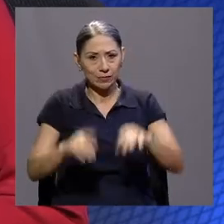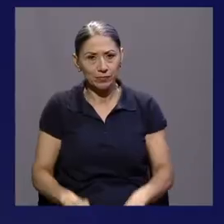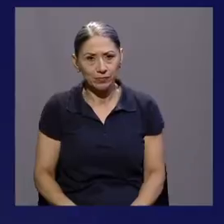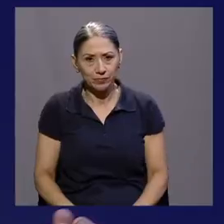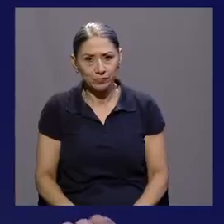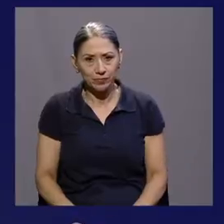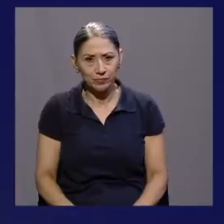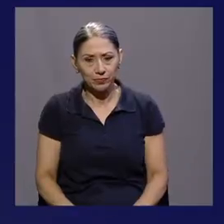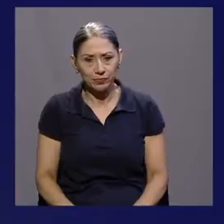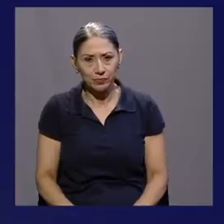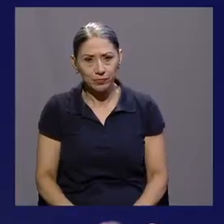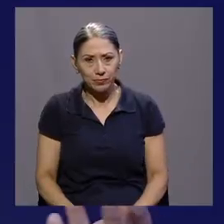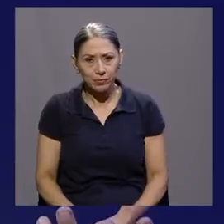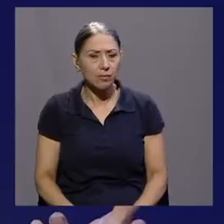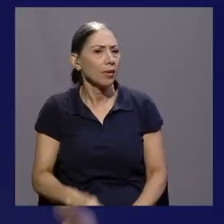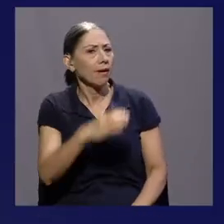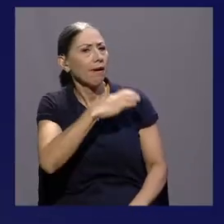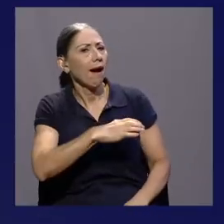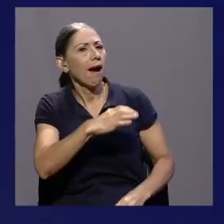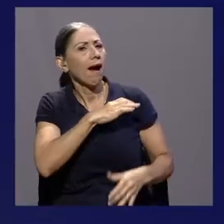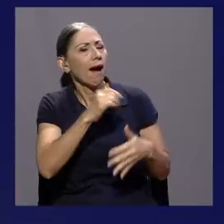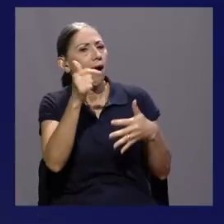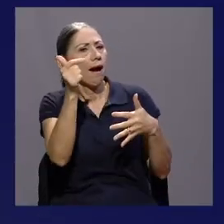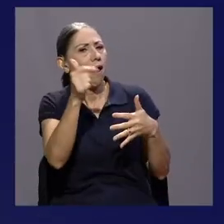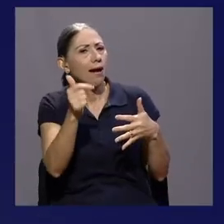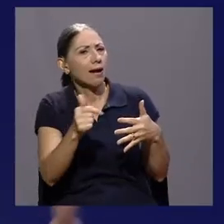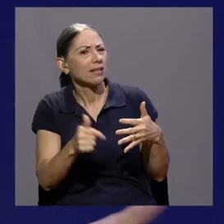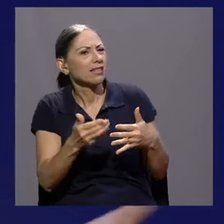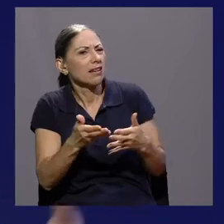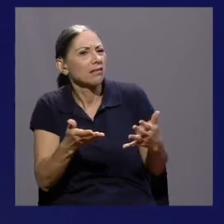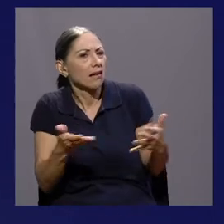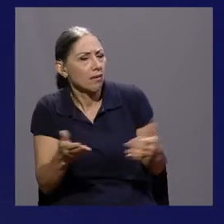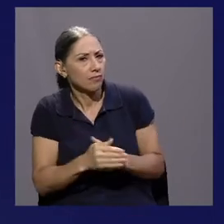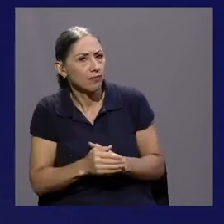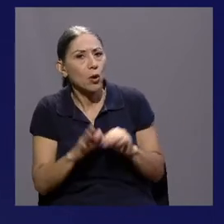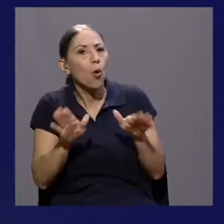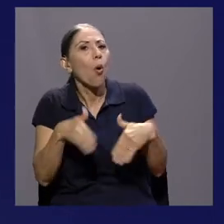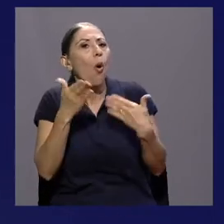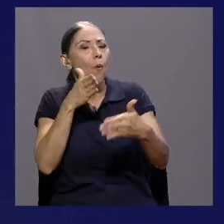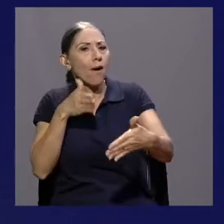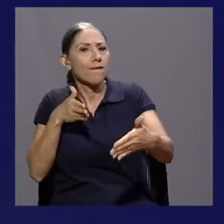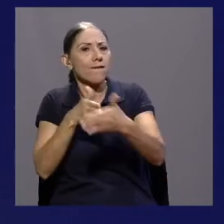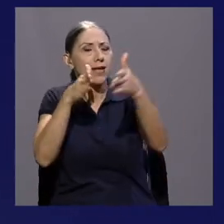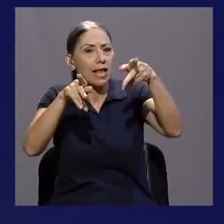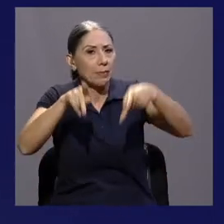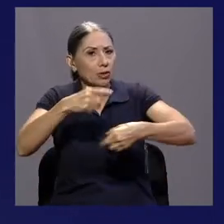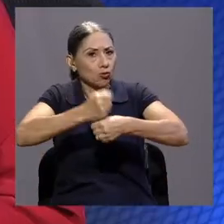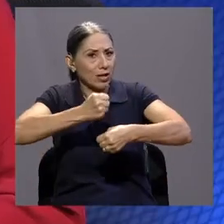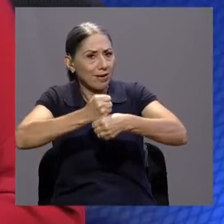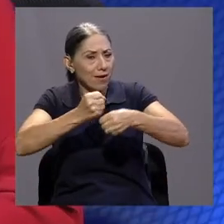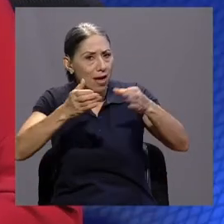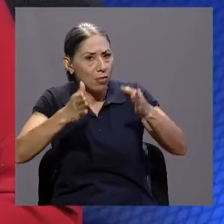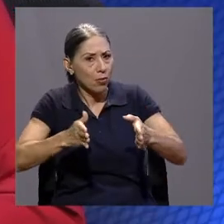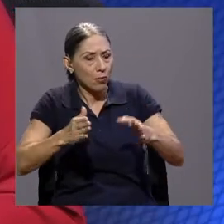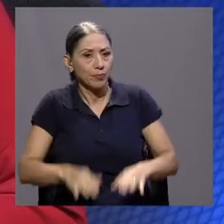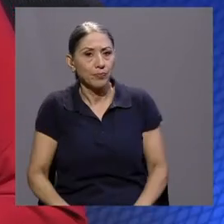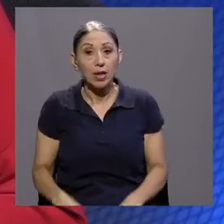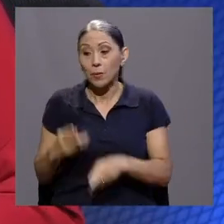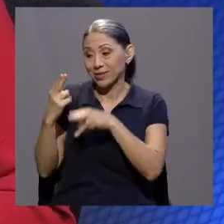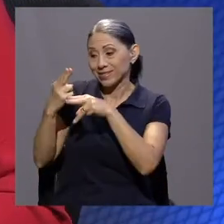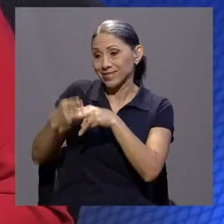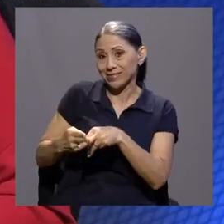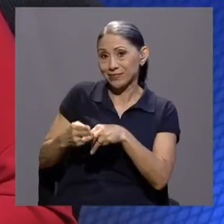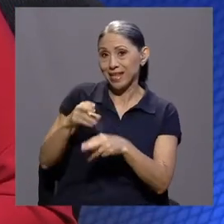Este, y ¿qué características tiene este síndrome? ¿Cómo afecta a la persona trabajadora? Al